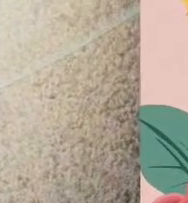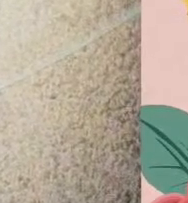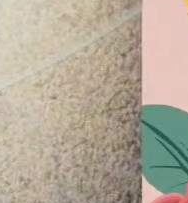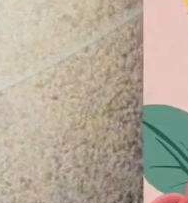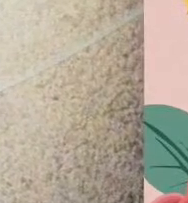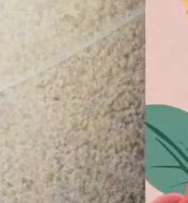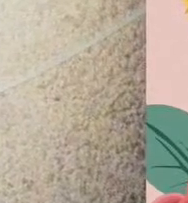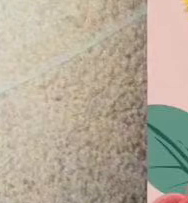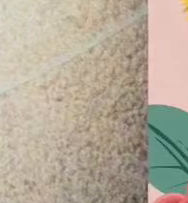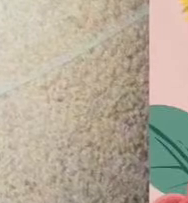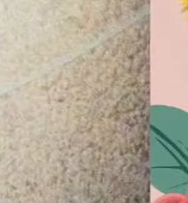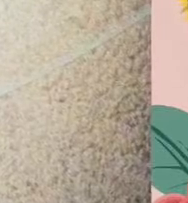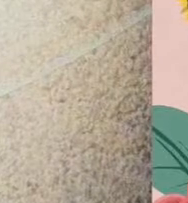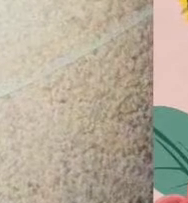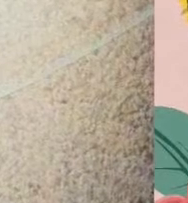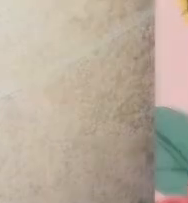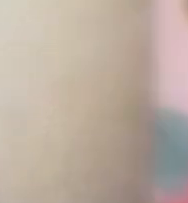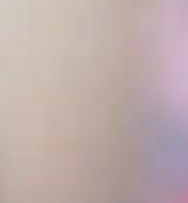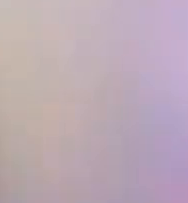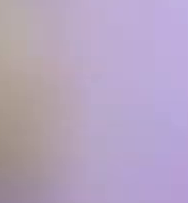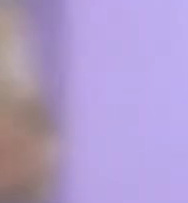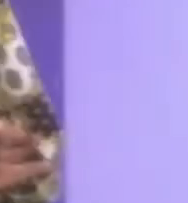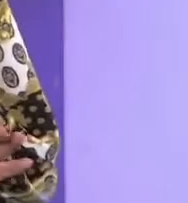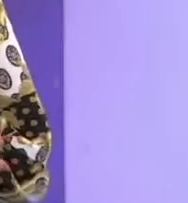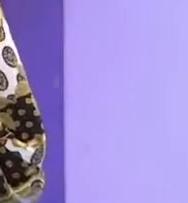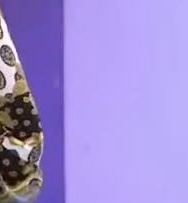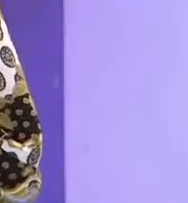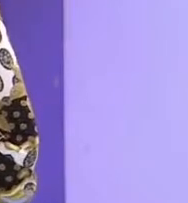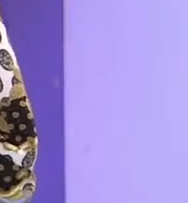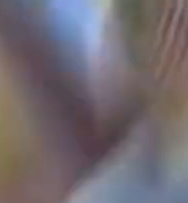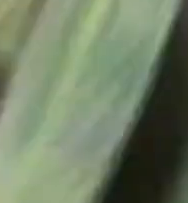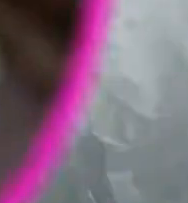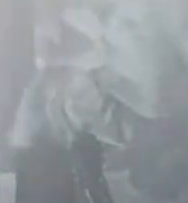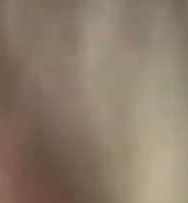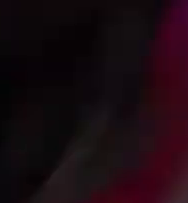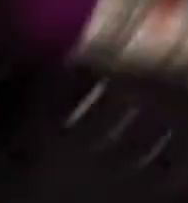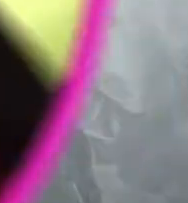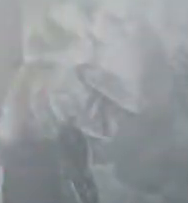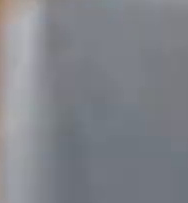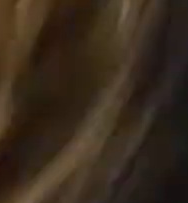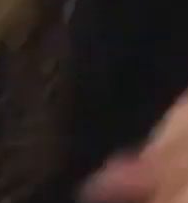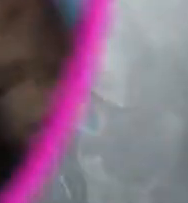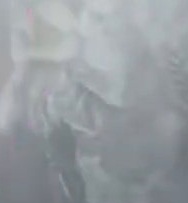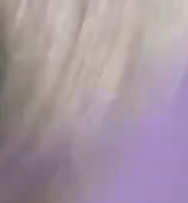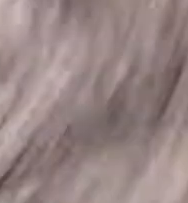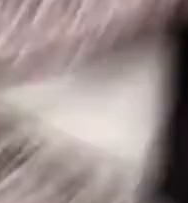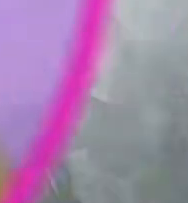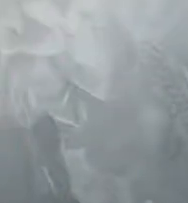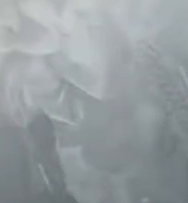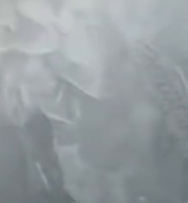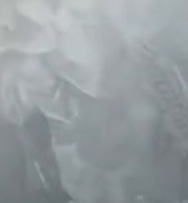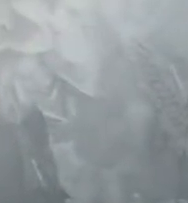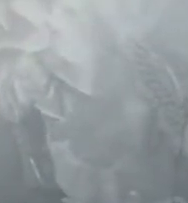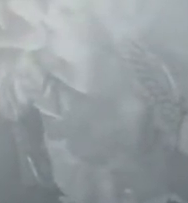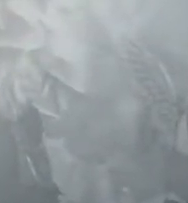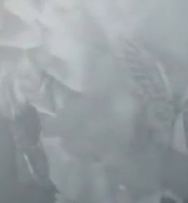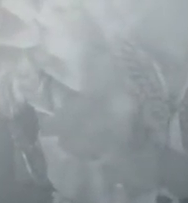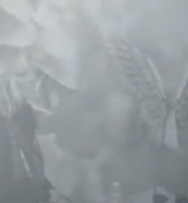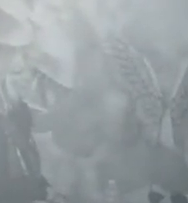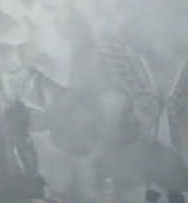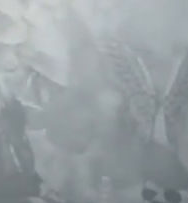Yaya Mier y su hermana Esther Garza aquí contándolo todo en Palabra de Mujer. 12 del mediodía del sábado, Canal 28.